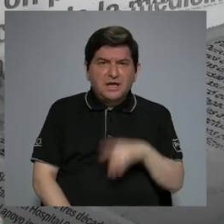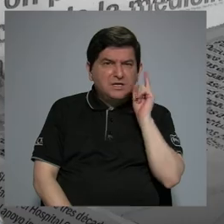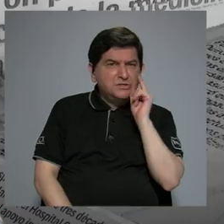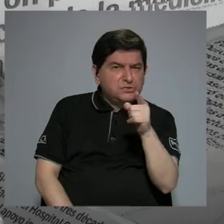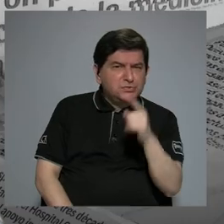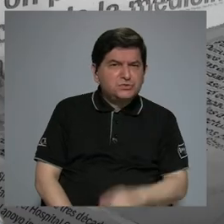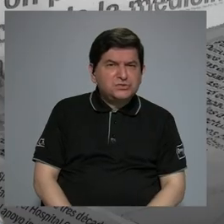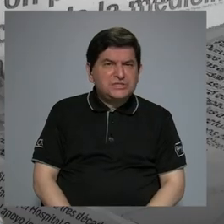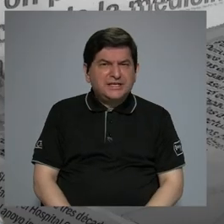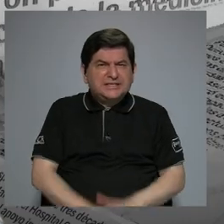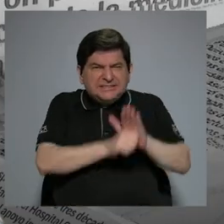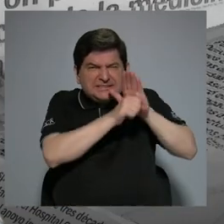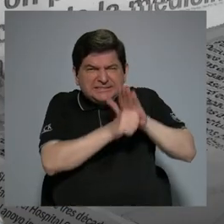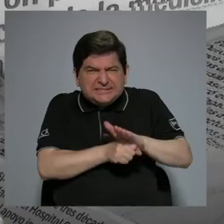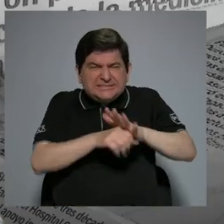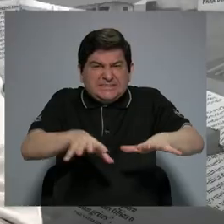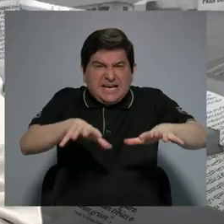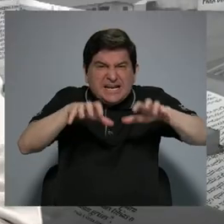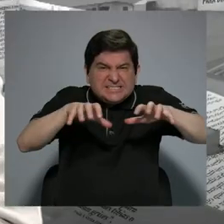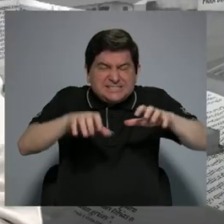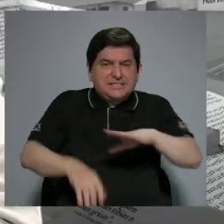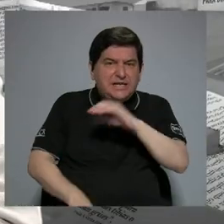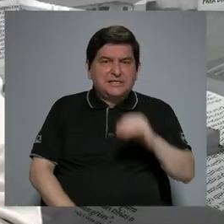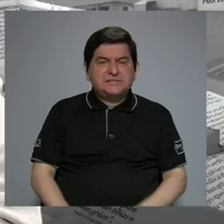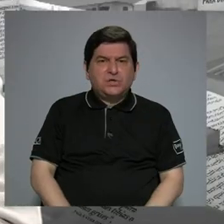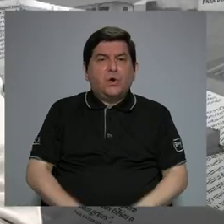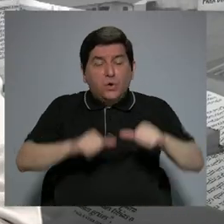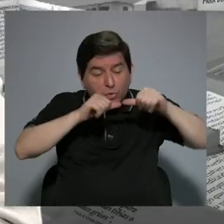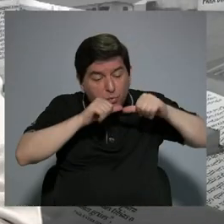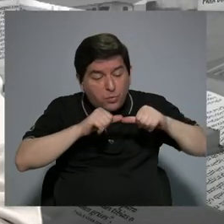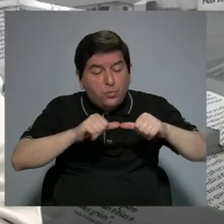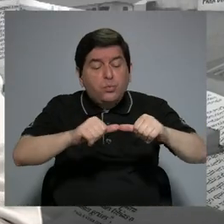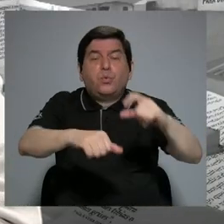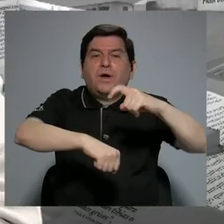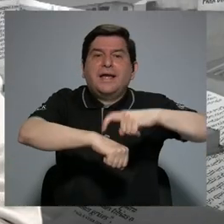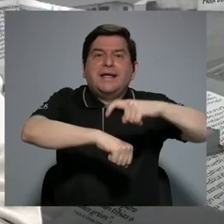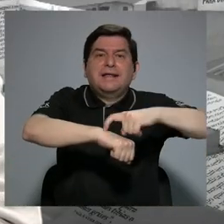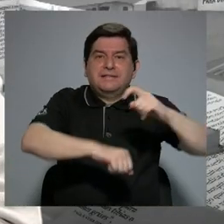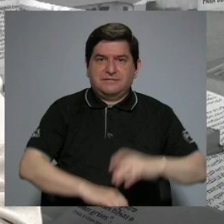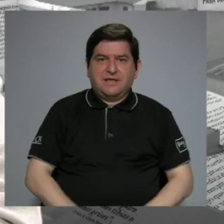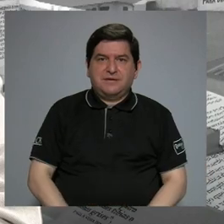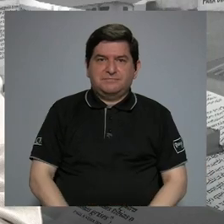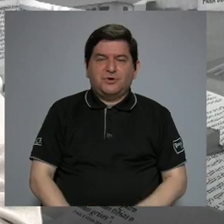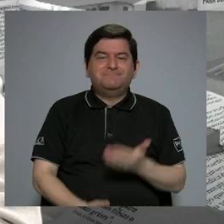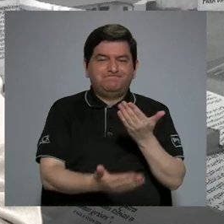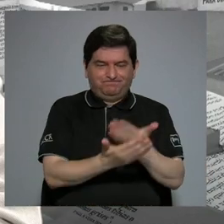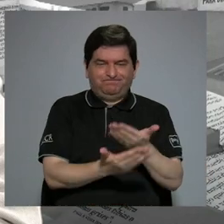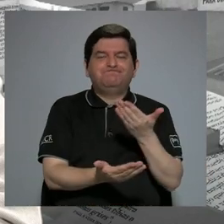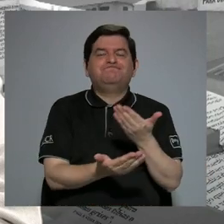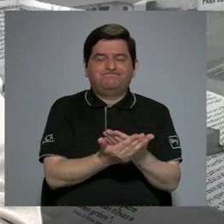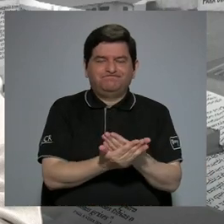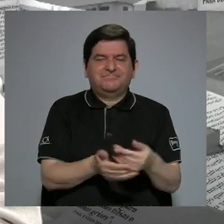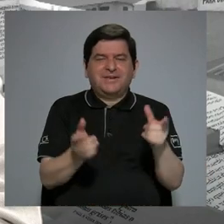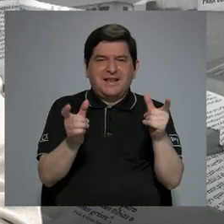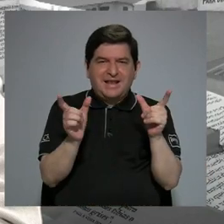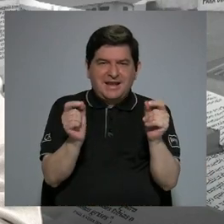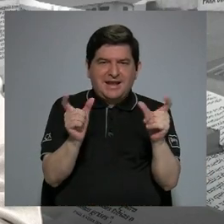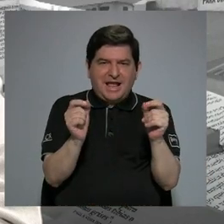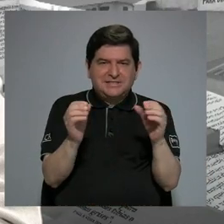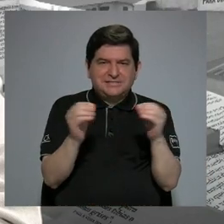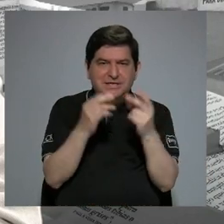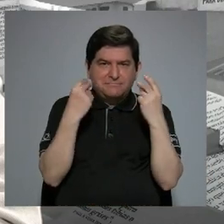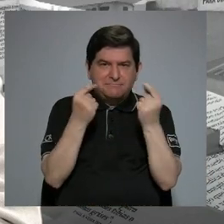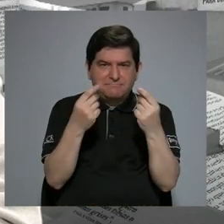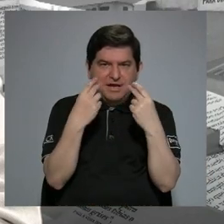sometido a cargas de estrés intensas o postergadas en el tiempo, ahí sí hay evidencia que indica que ese cáncer puede crecer más